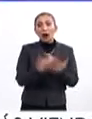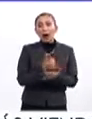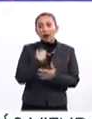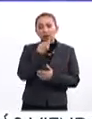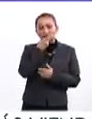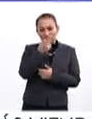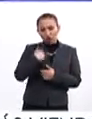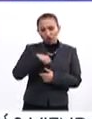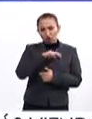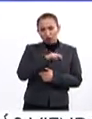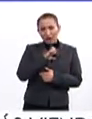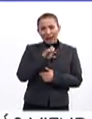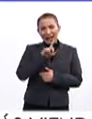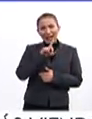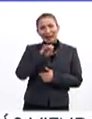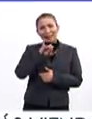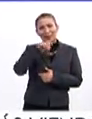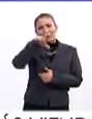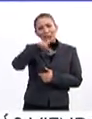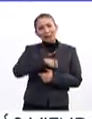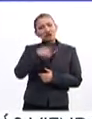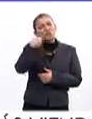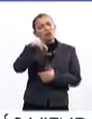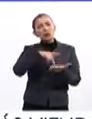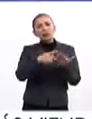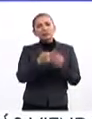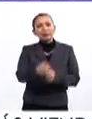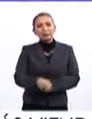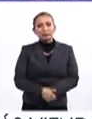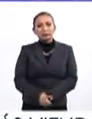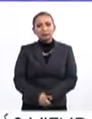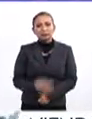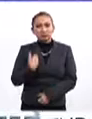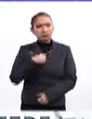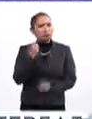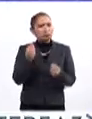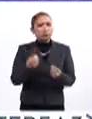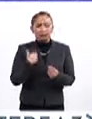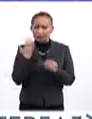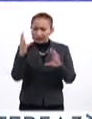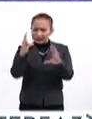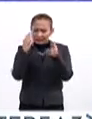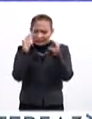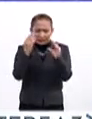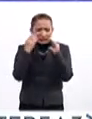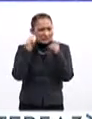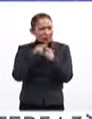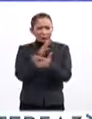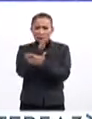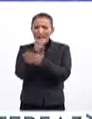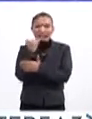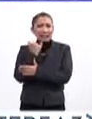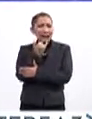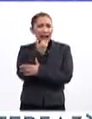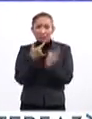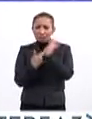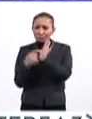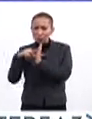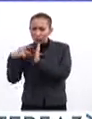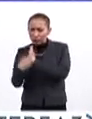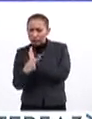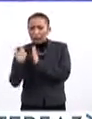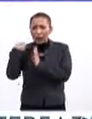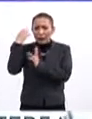comparten con la agencia de educación los detalles de su proyecto. Hemos tenido muchas capacitaciones, fuimos a Israel a presentar nuestros